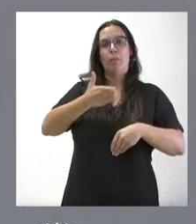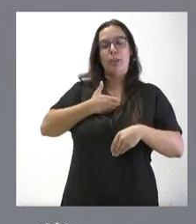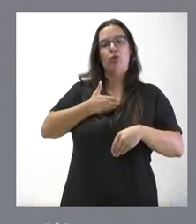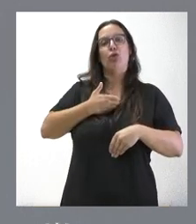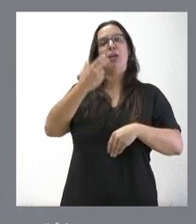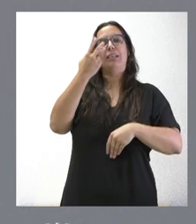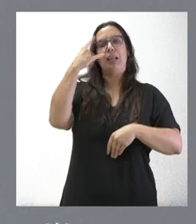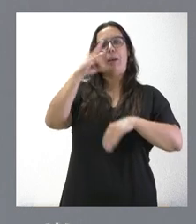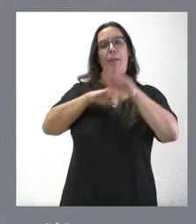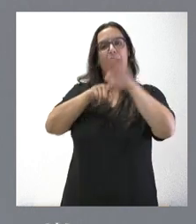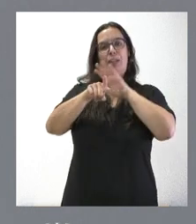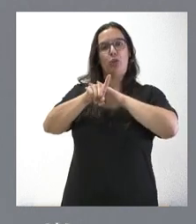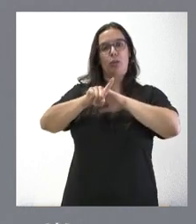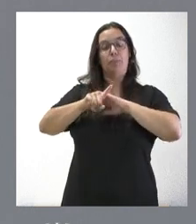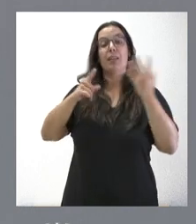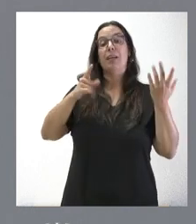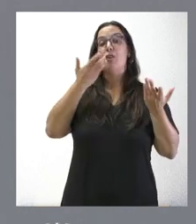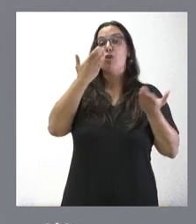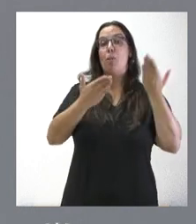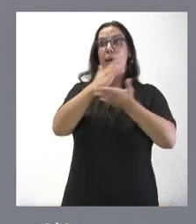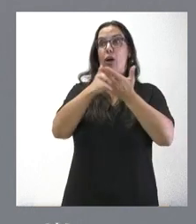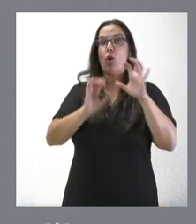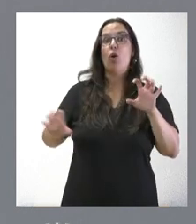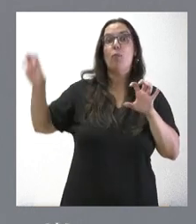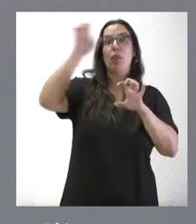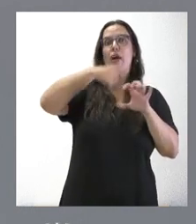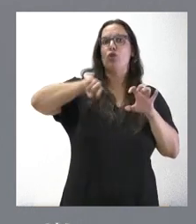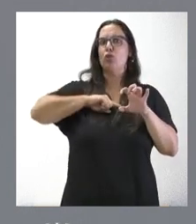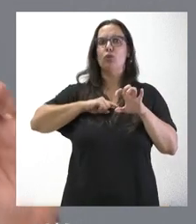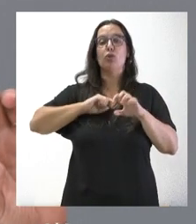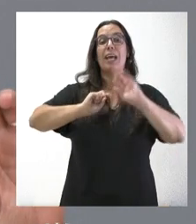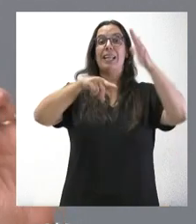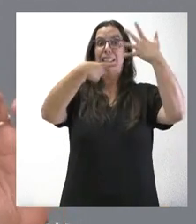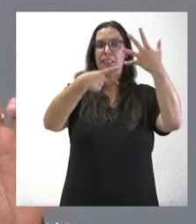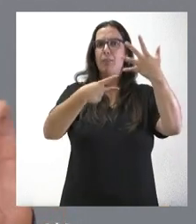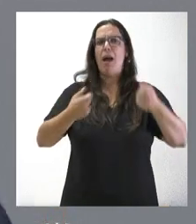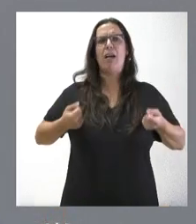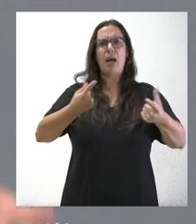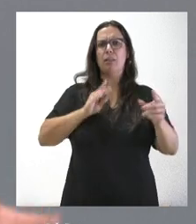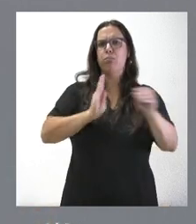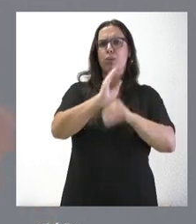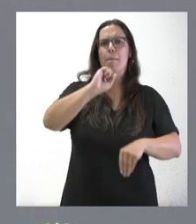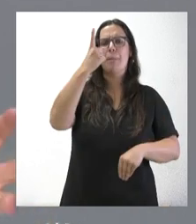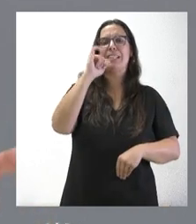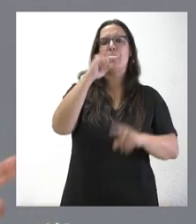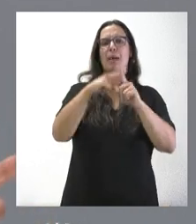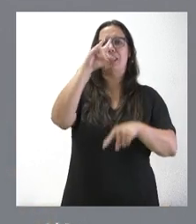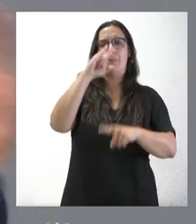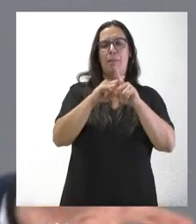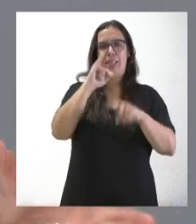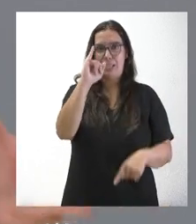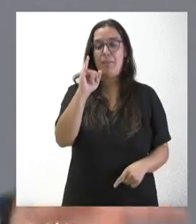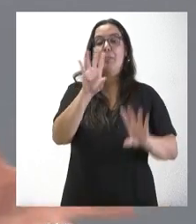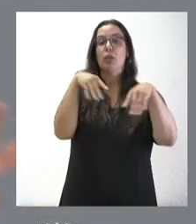es hoy la séptima comunidad autónoma con mayor gasto interno en IMAS de Masí en biotecnología. En el total de IMAS de Masí